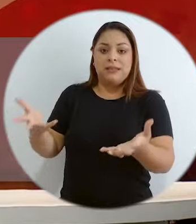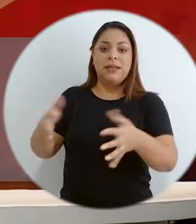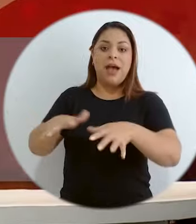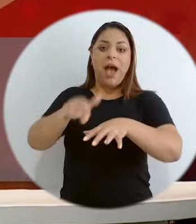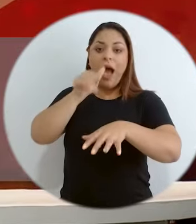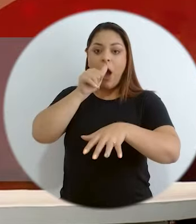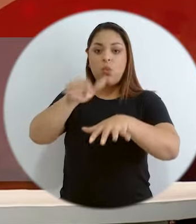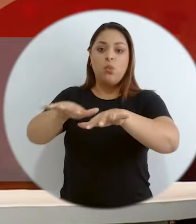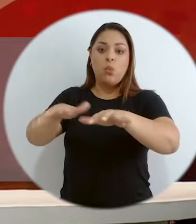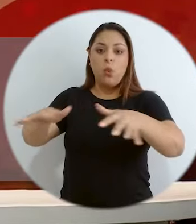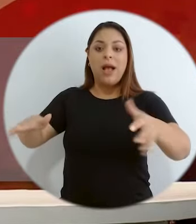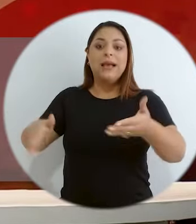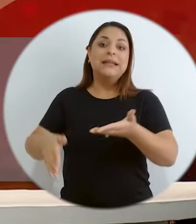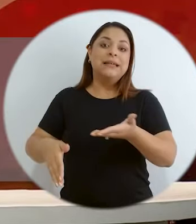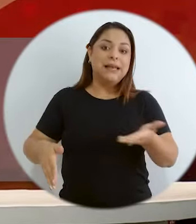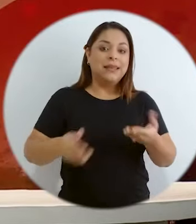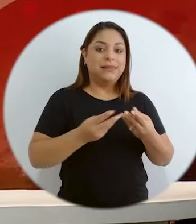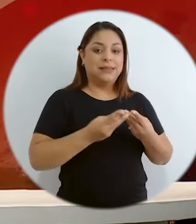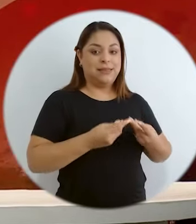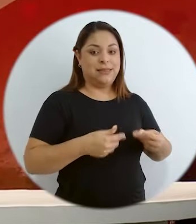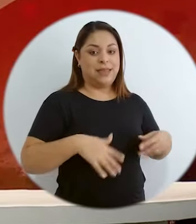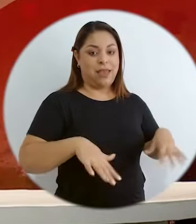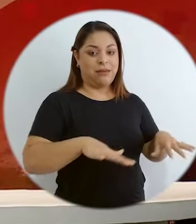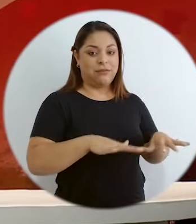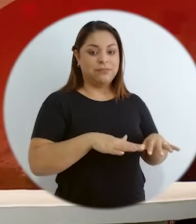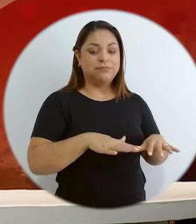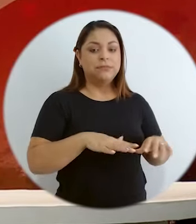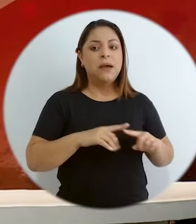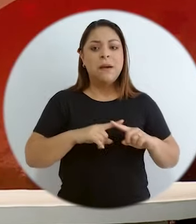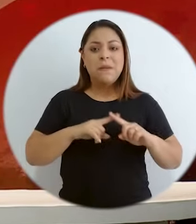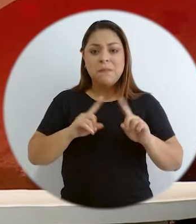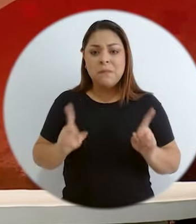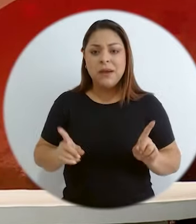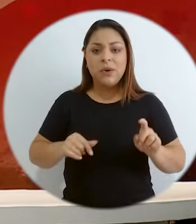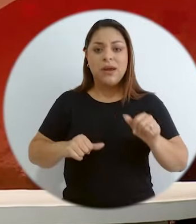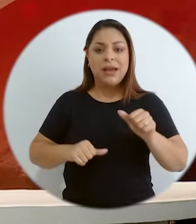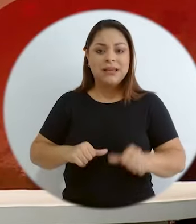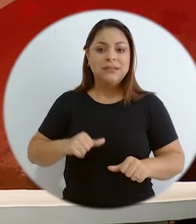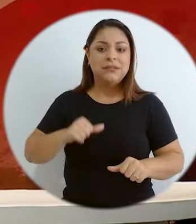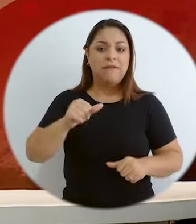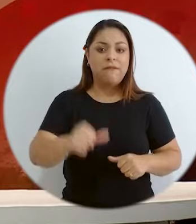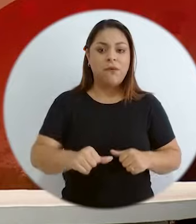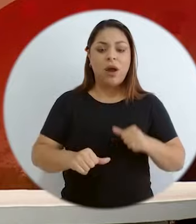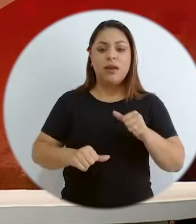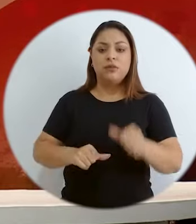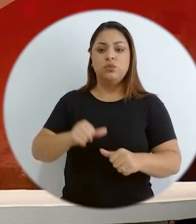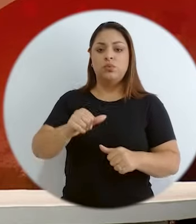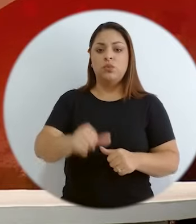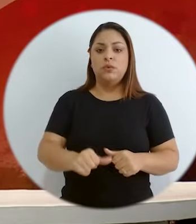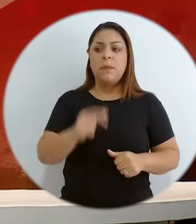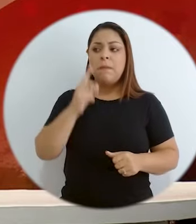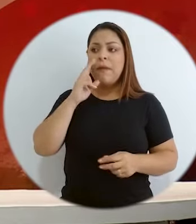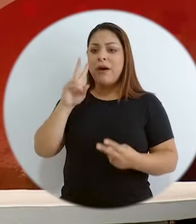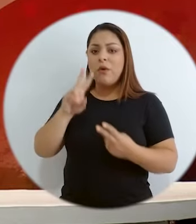los esfuerzos por conocer y por